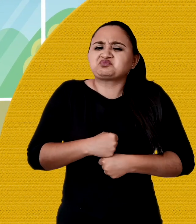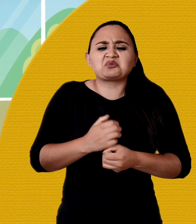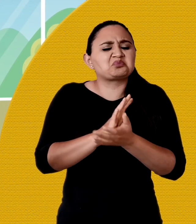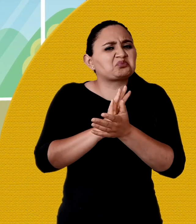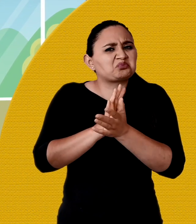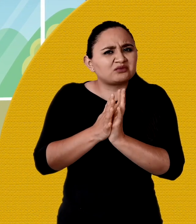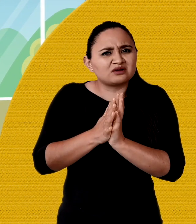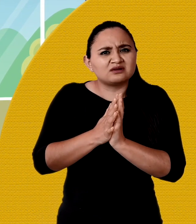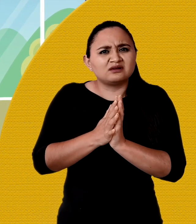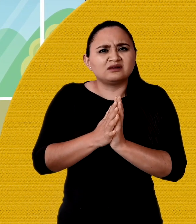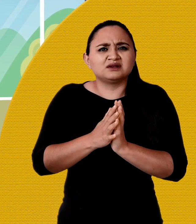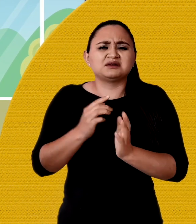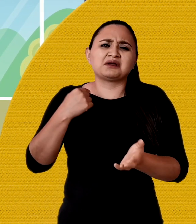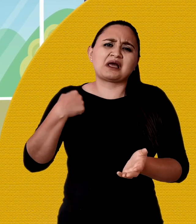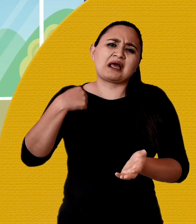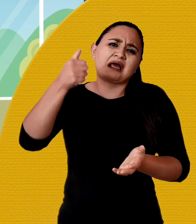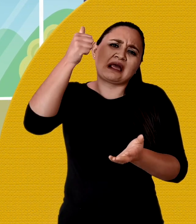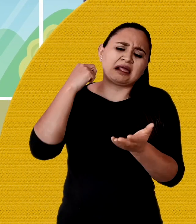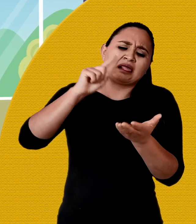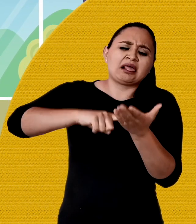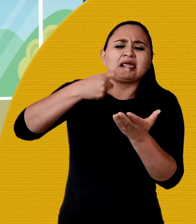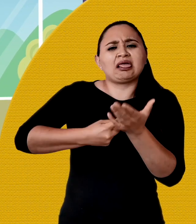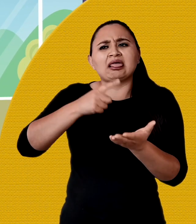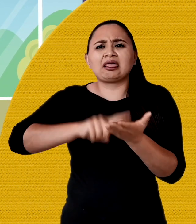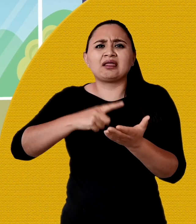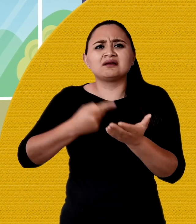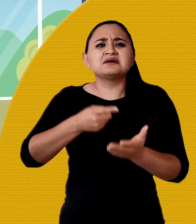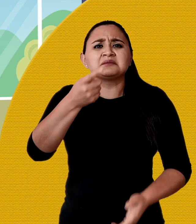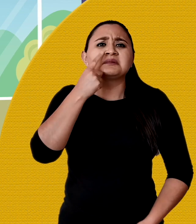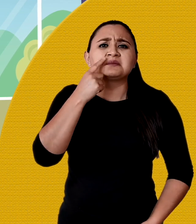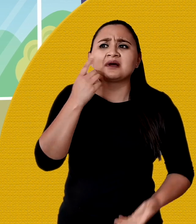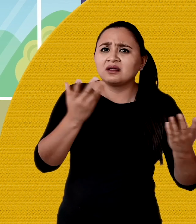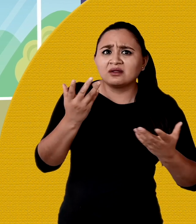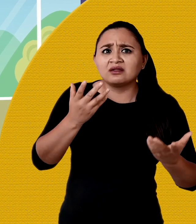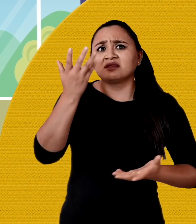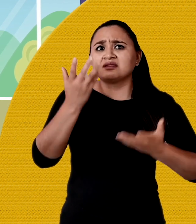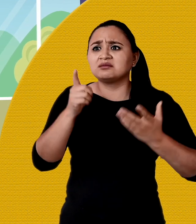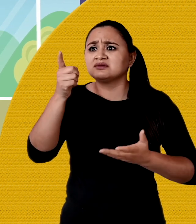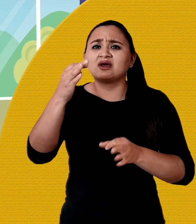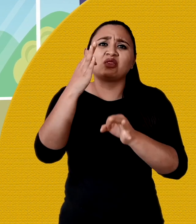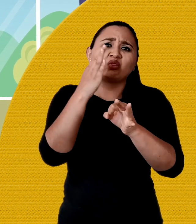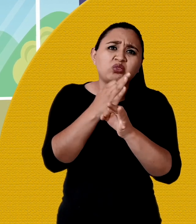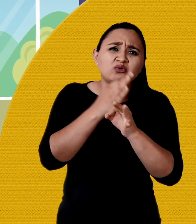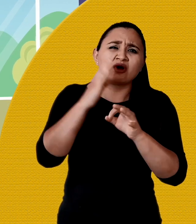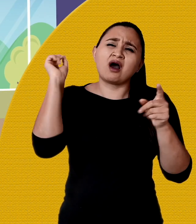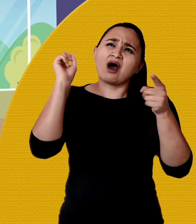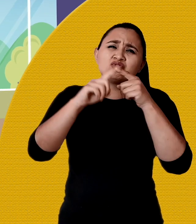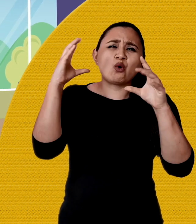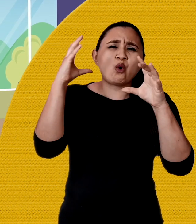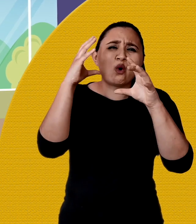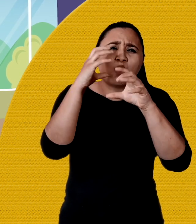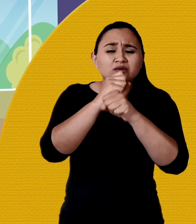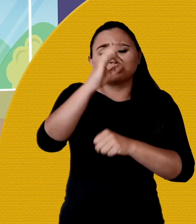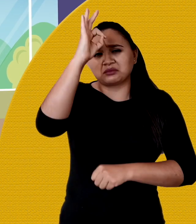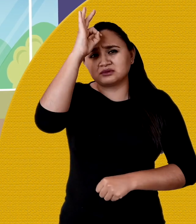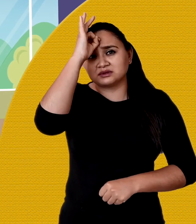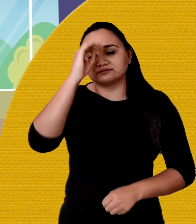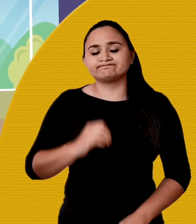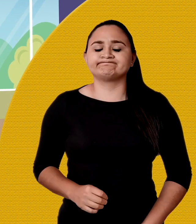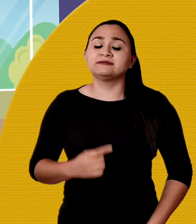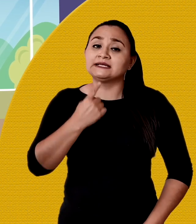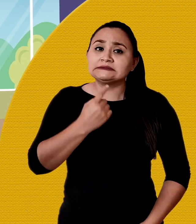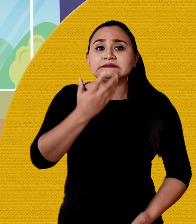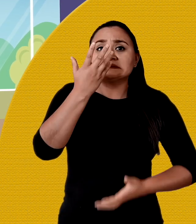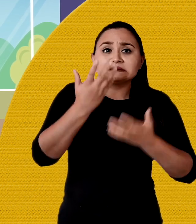hambre, mamá. Yo tampoco pude dormir. ¿Sabes algo de mi papá? ¿Será que otra vez tiene un turno en el hospital? Me dijo que tal vez.